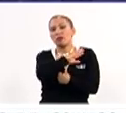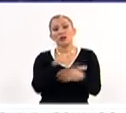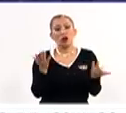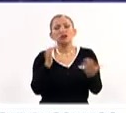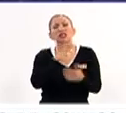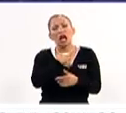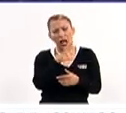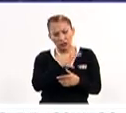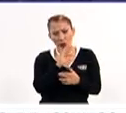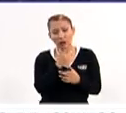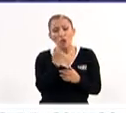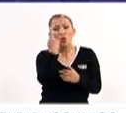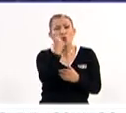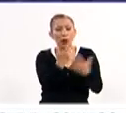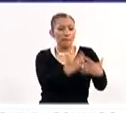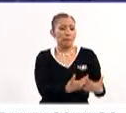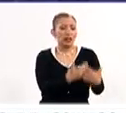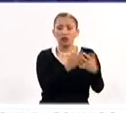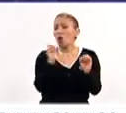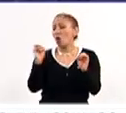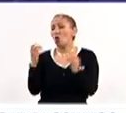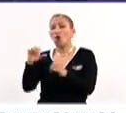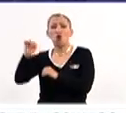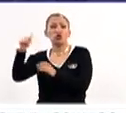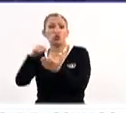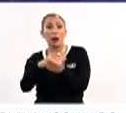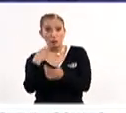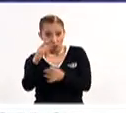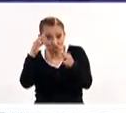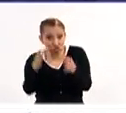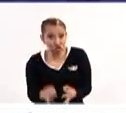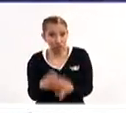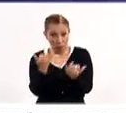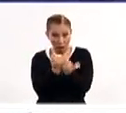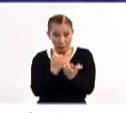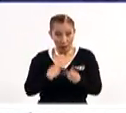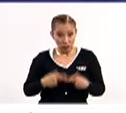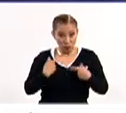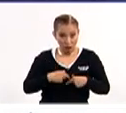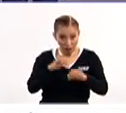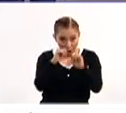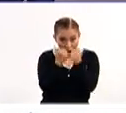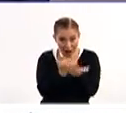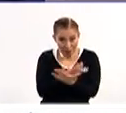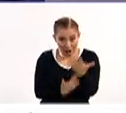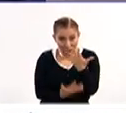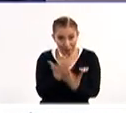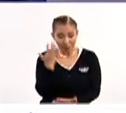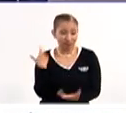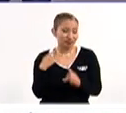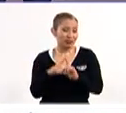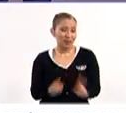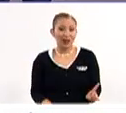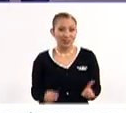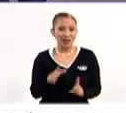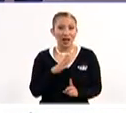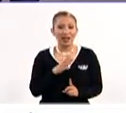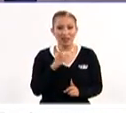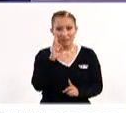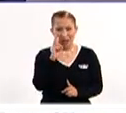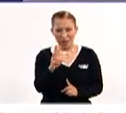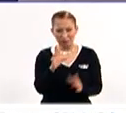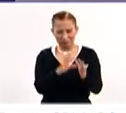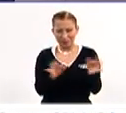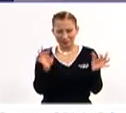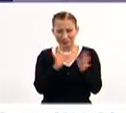a lo mejor la tienes y la haces en una empresa o en una fábrica, pero no va a ser una pieza como esta, ¿no? Definitivamente. No, y hay muchas cosas, como tú dices ahora que